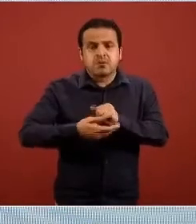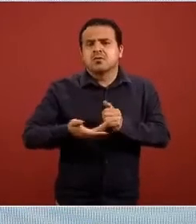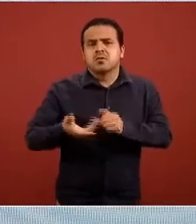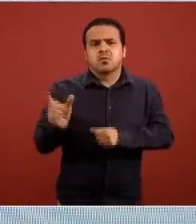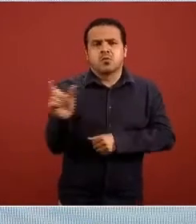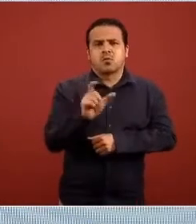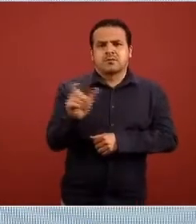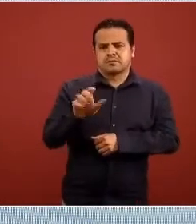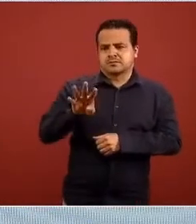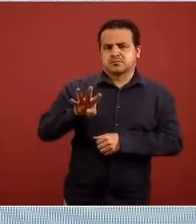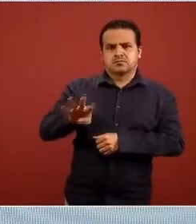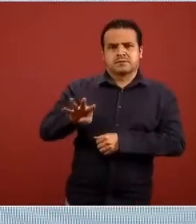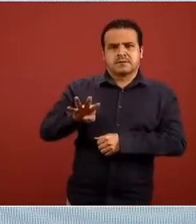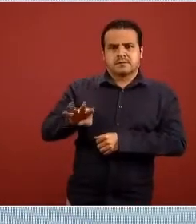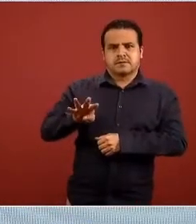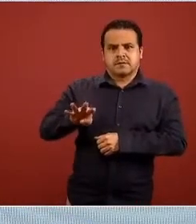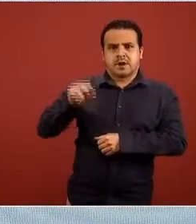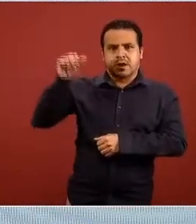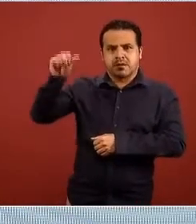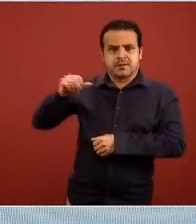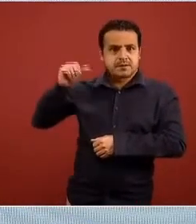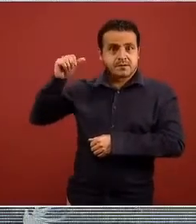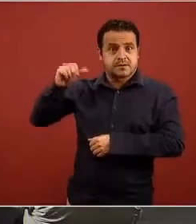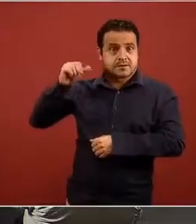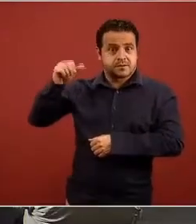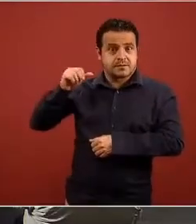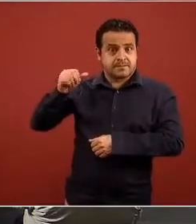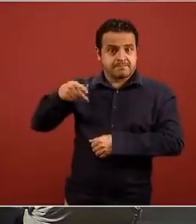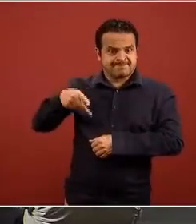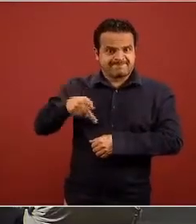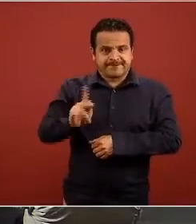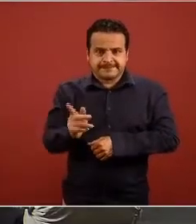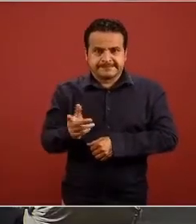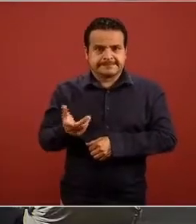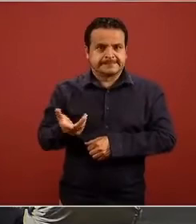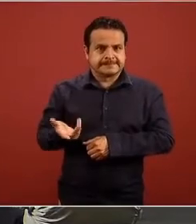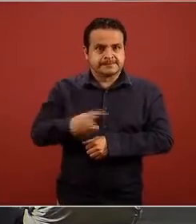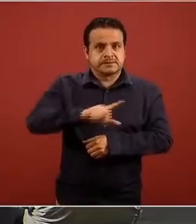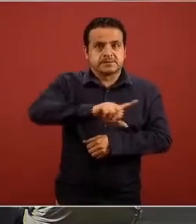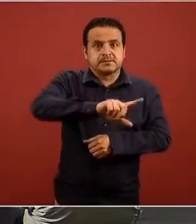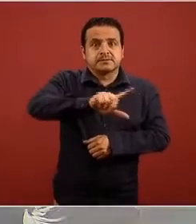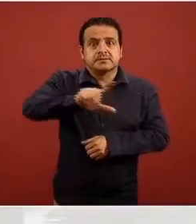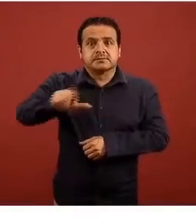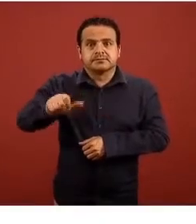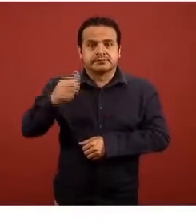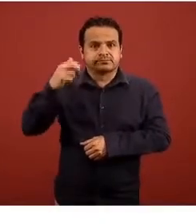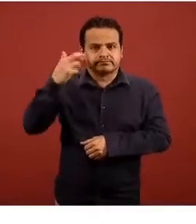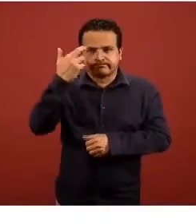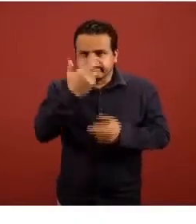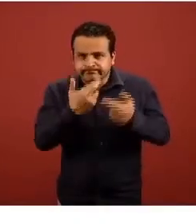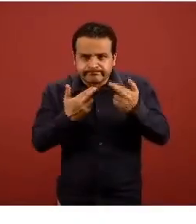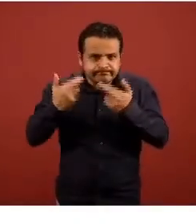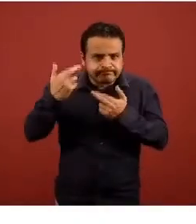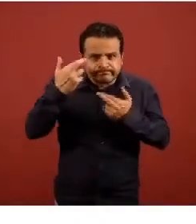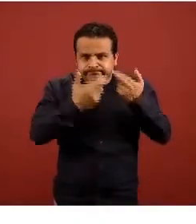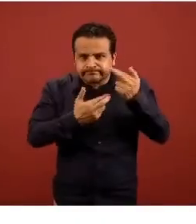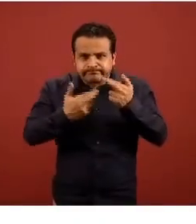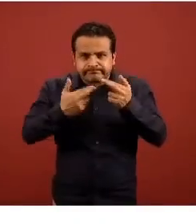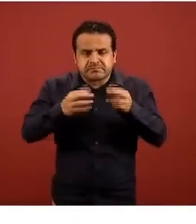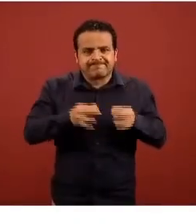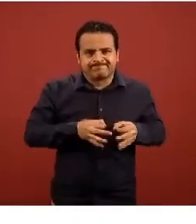pero esta medida fue revisada y se amplió al 30 de abril